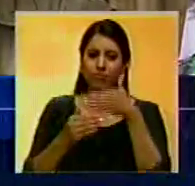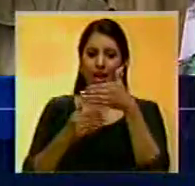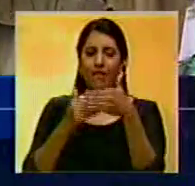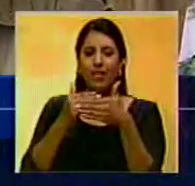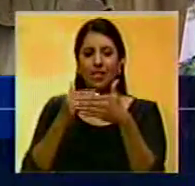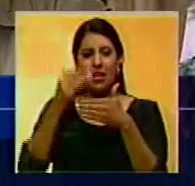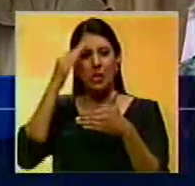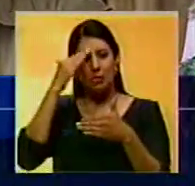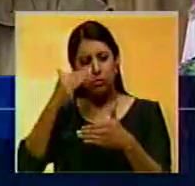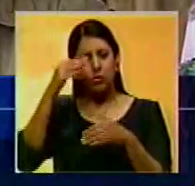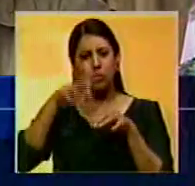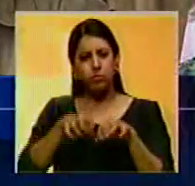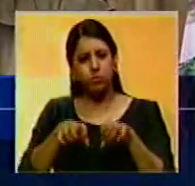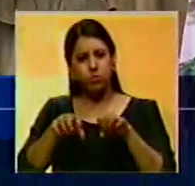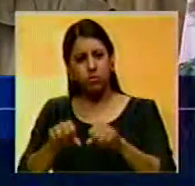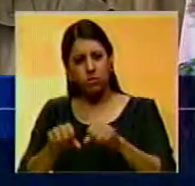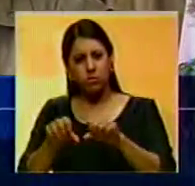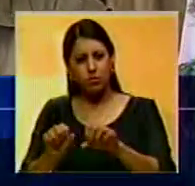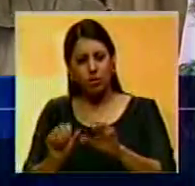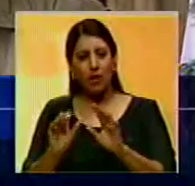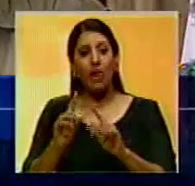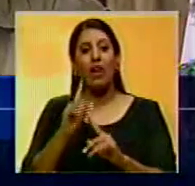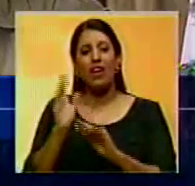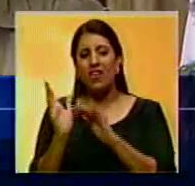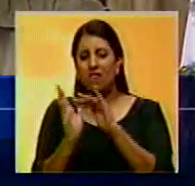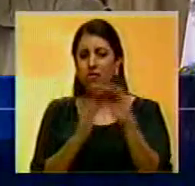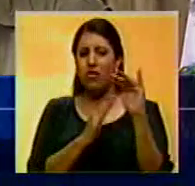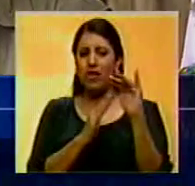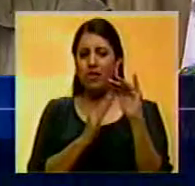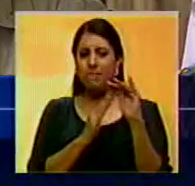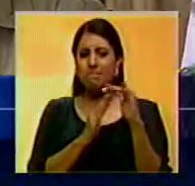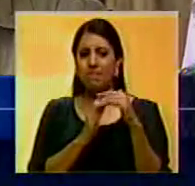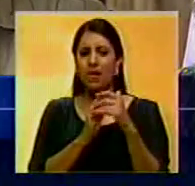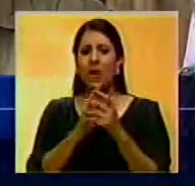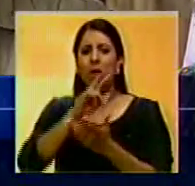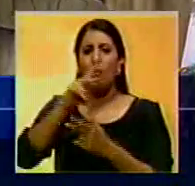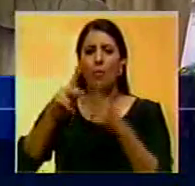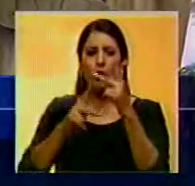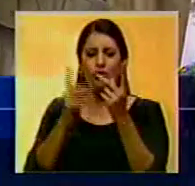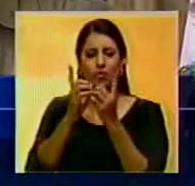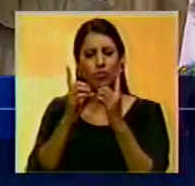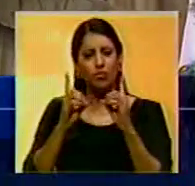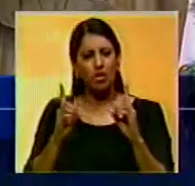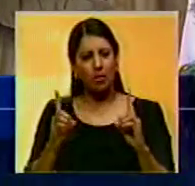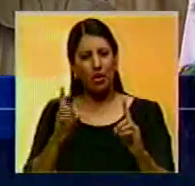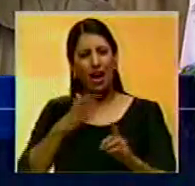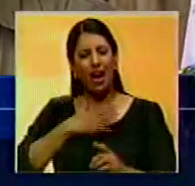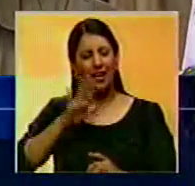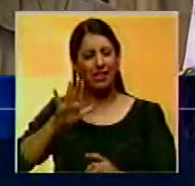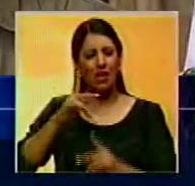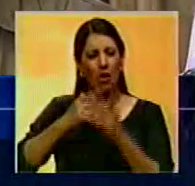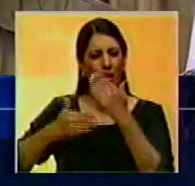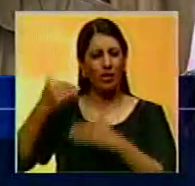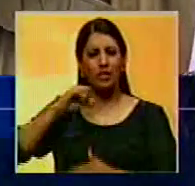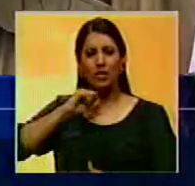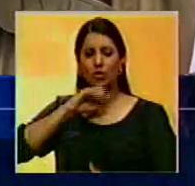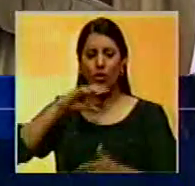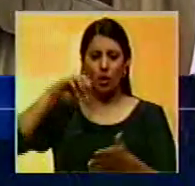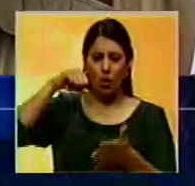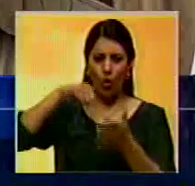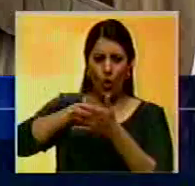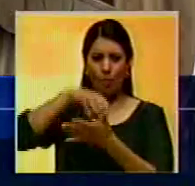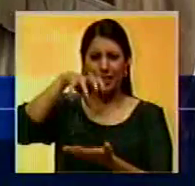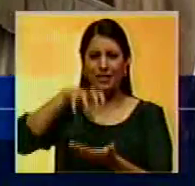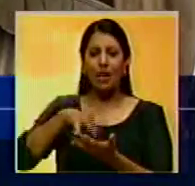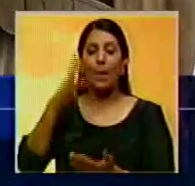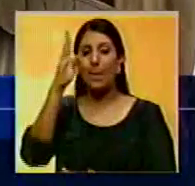militarización de nuestros territorios y desestabilizando procesos democráticos como sucedió con el reciente golpe de Estado